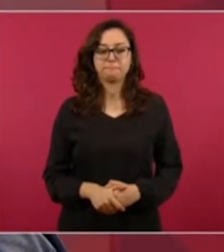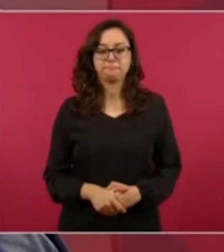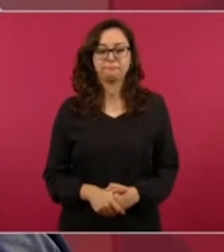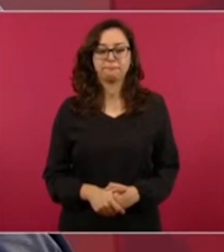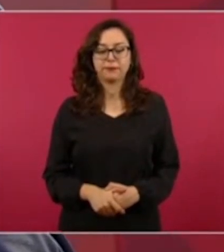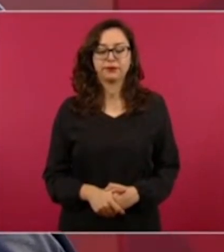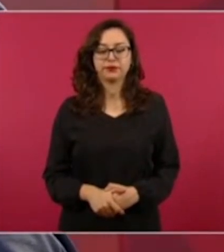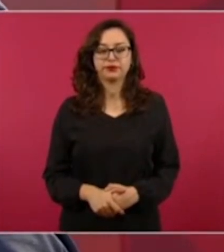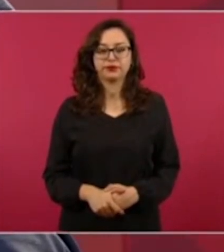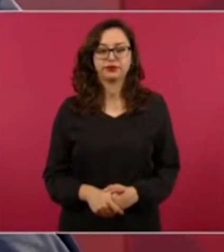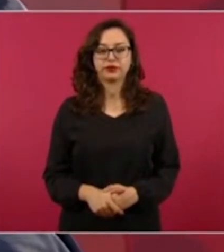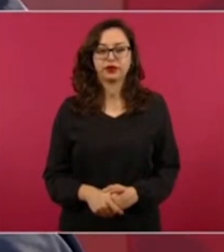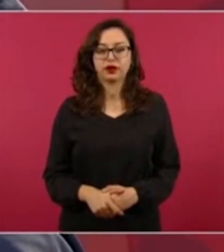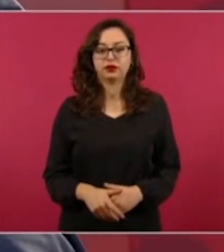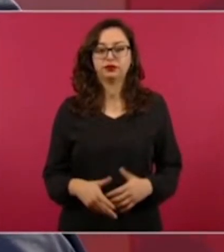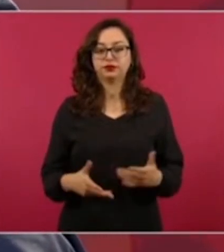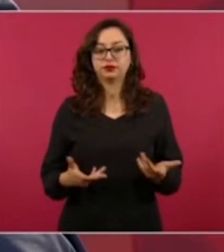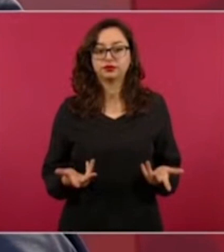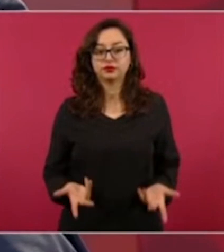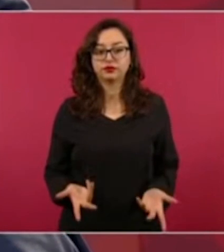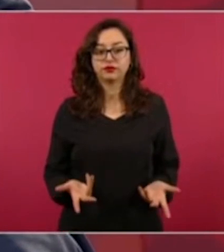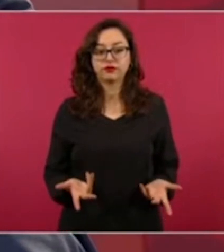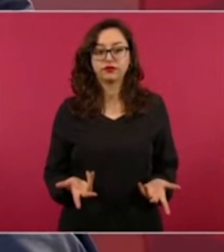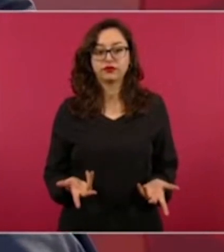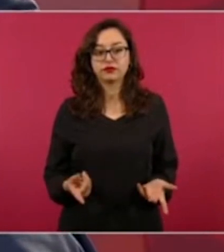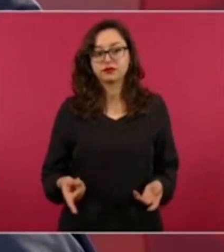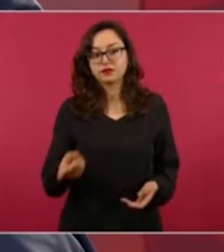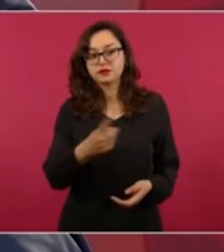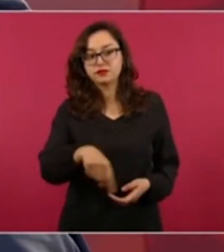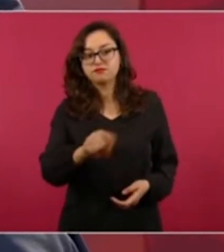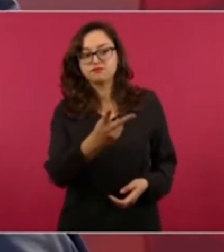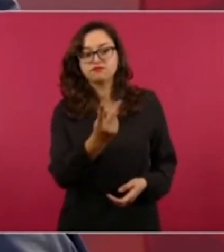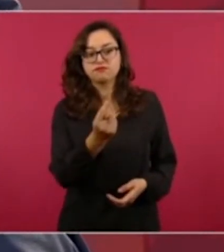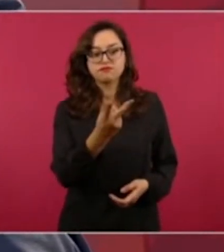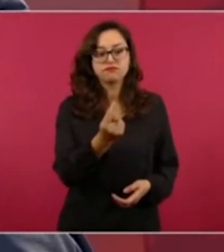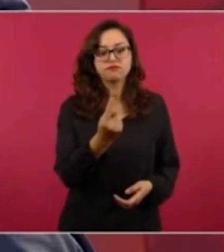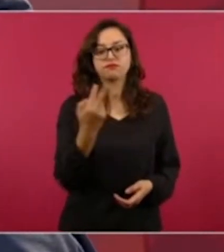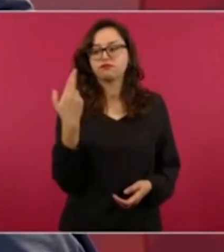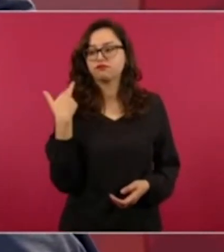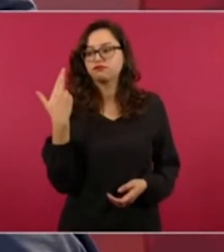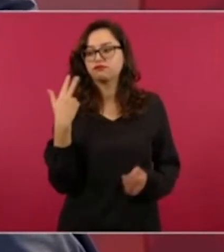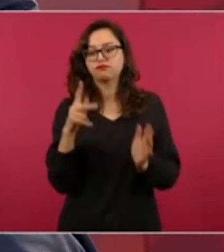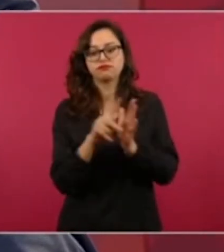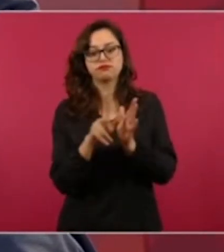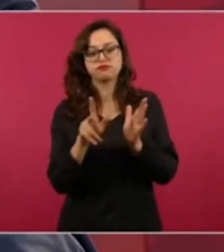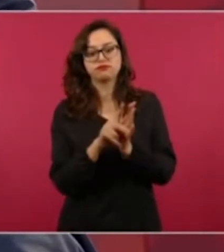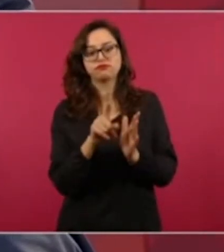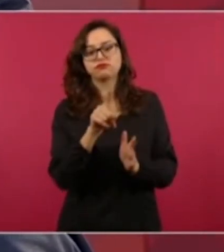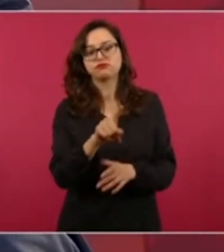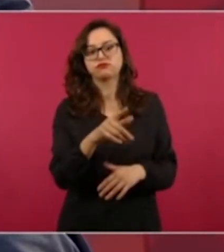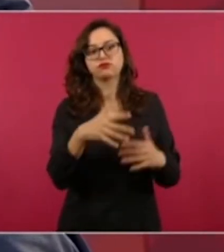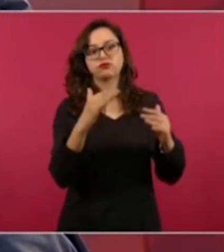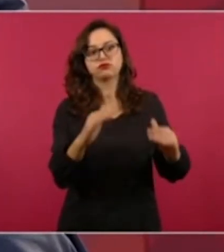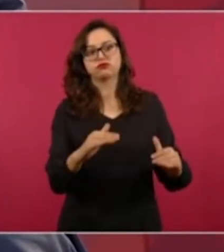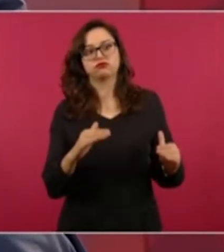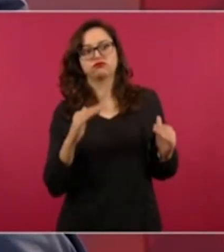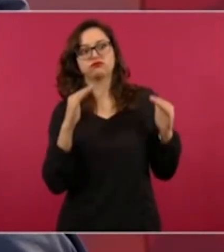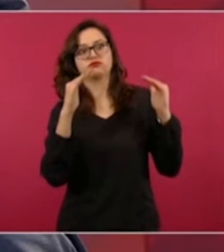De los famosos, de los medios, los que antes pontificaban,